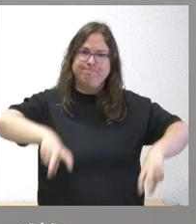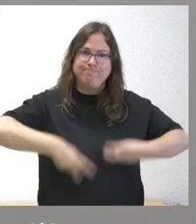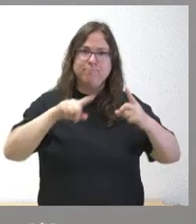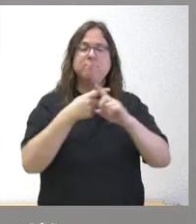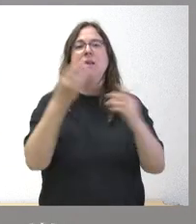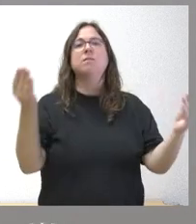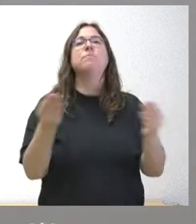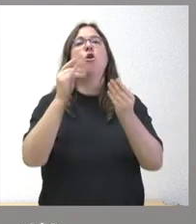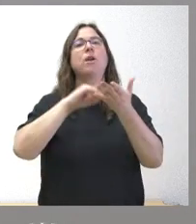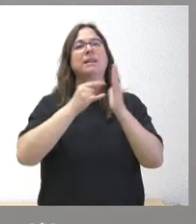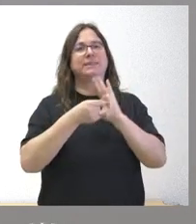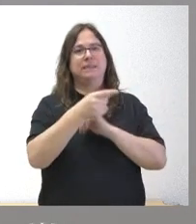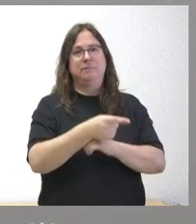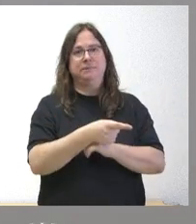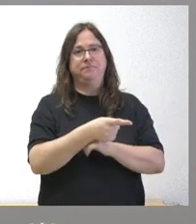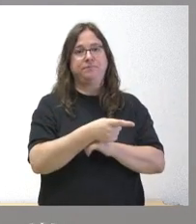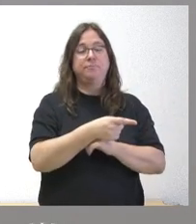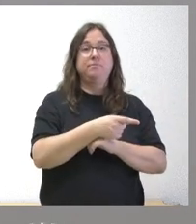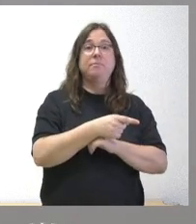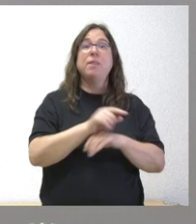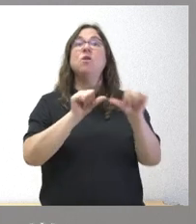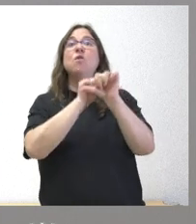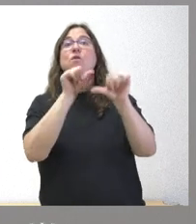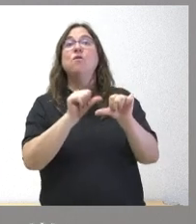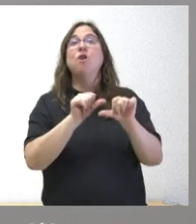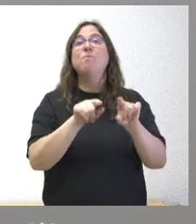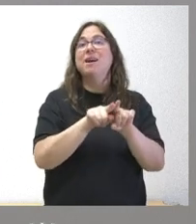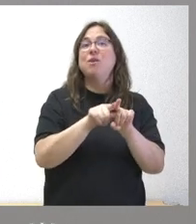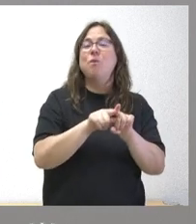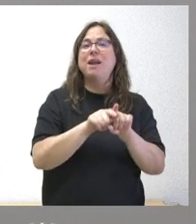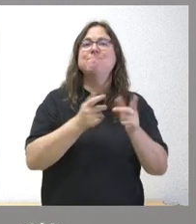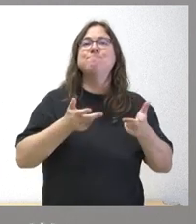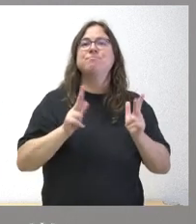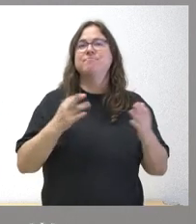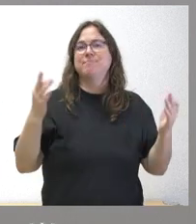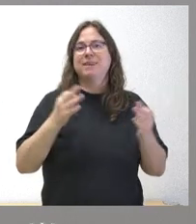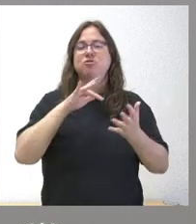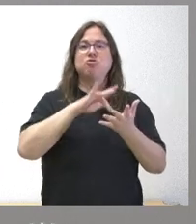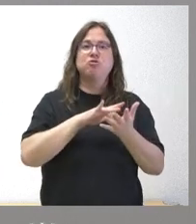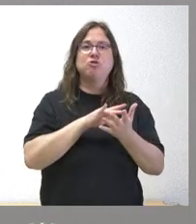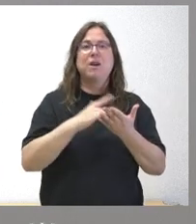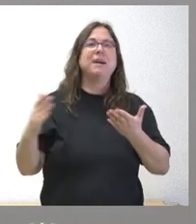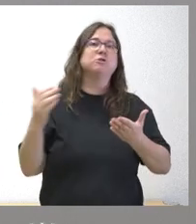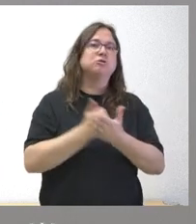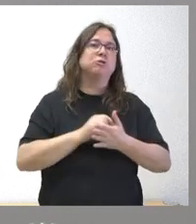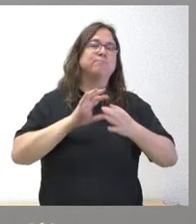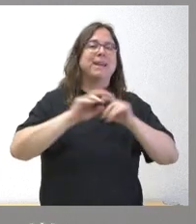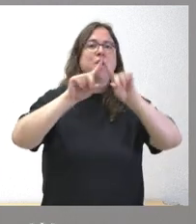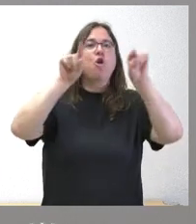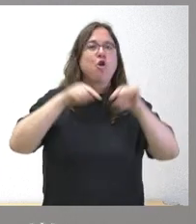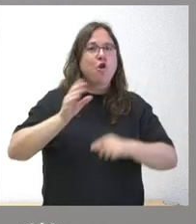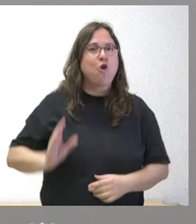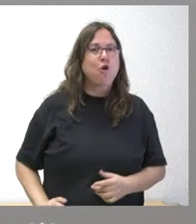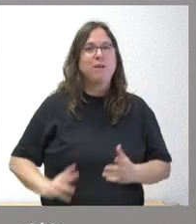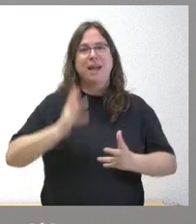este sistema que en sus distintos módulos de personal permite llevar a cabo todo lo que tiene que ver con las nóminas, la